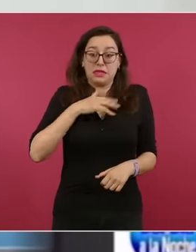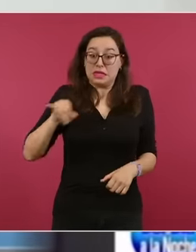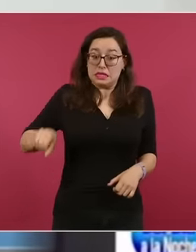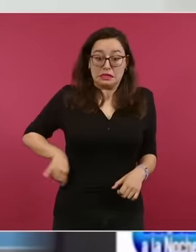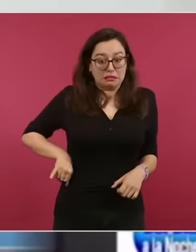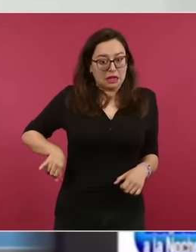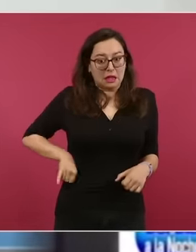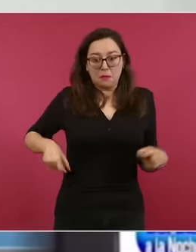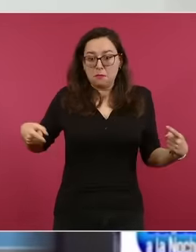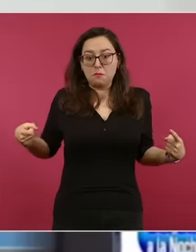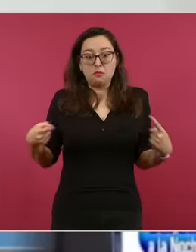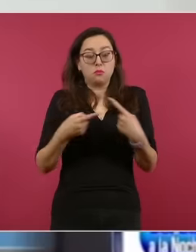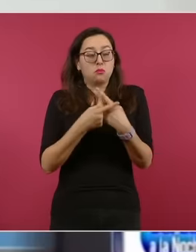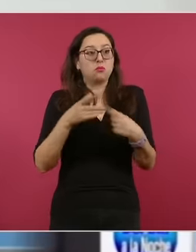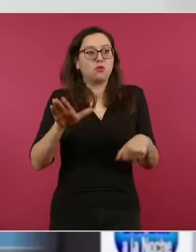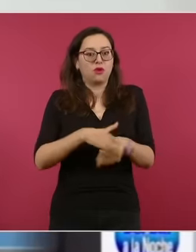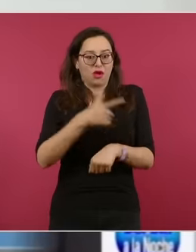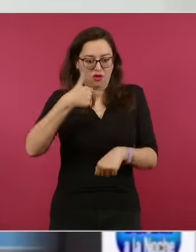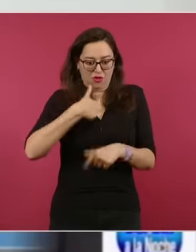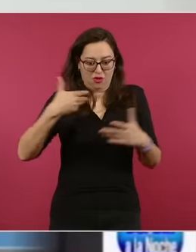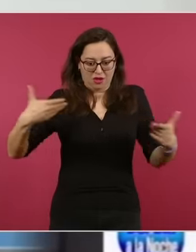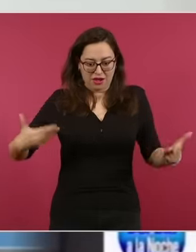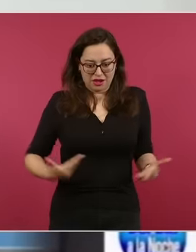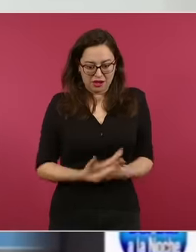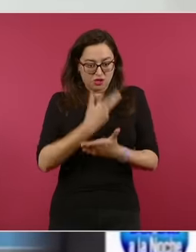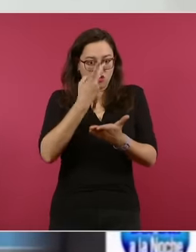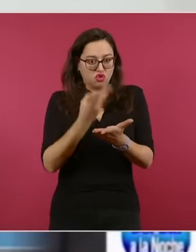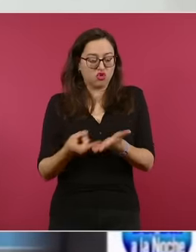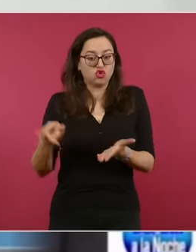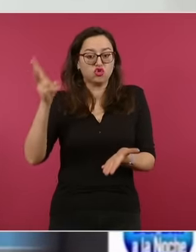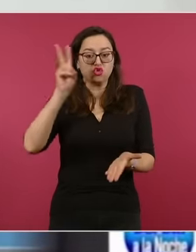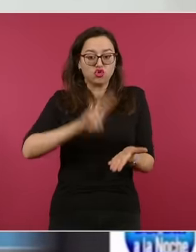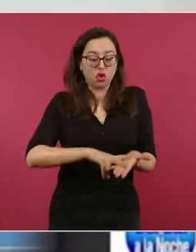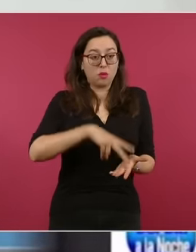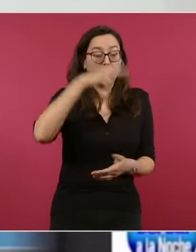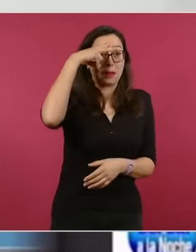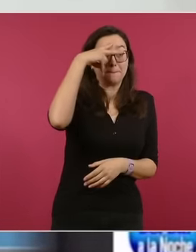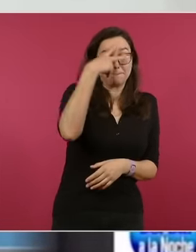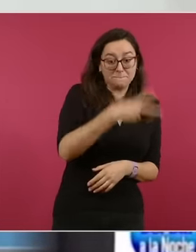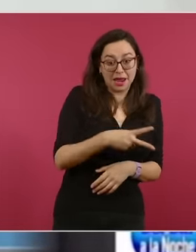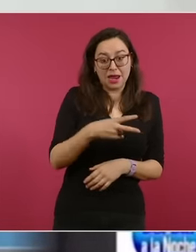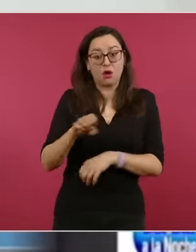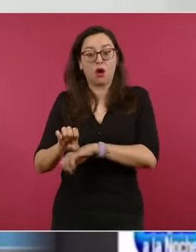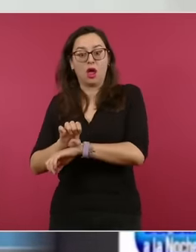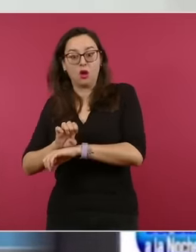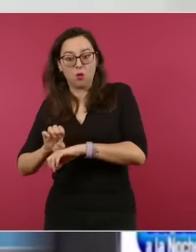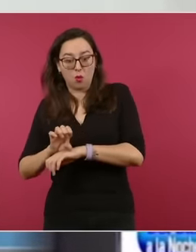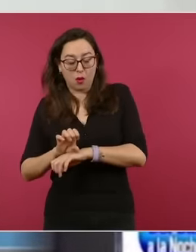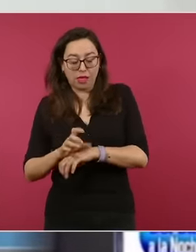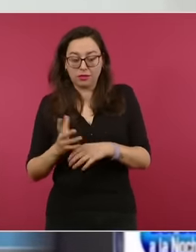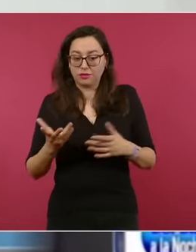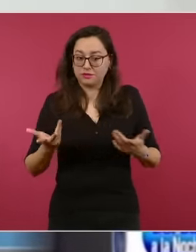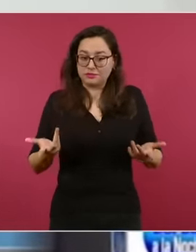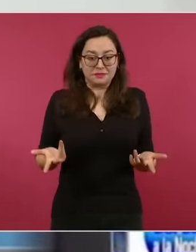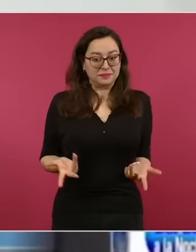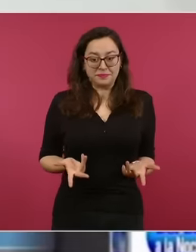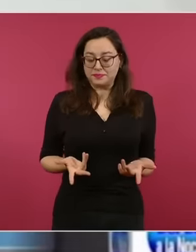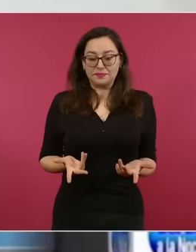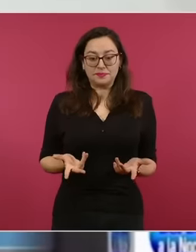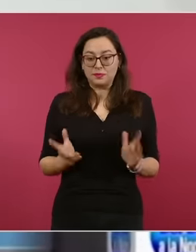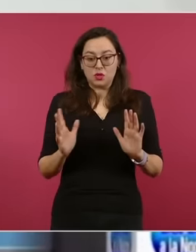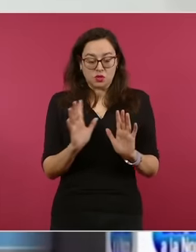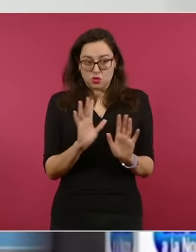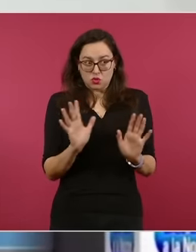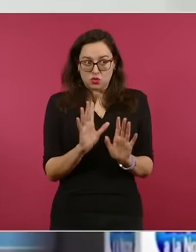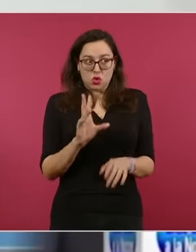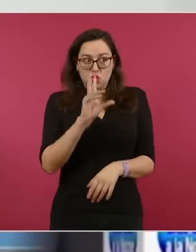mexicana y soy ecuatoriana. No puedo narrar exactamente cómo fueron los acontecimientos del día 5, que es el mismo día